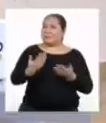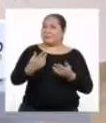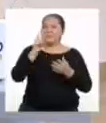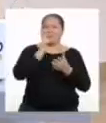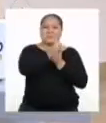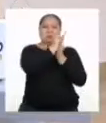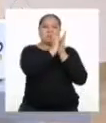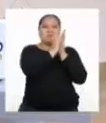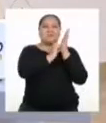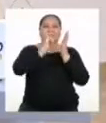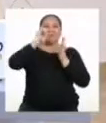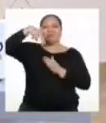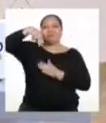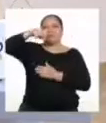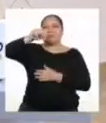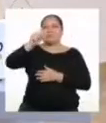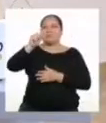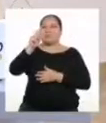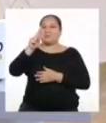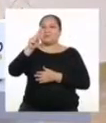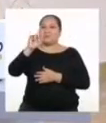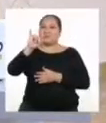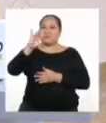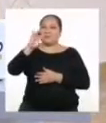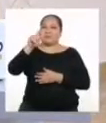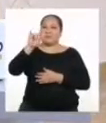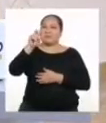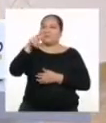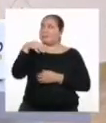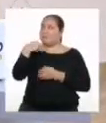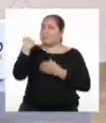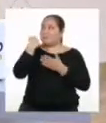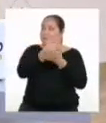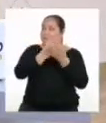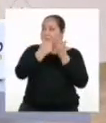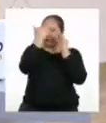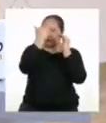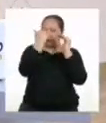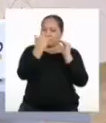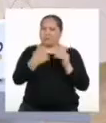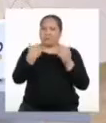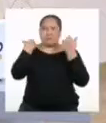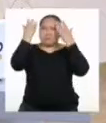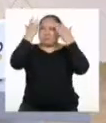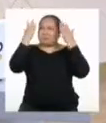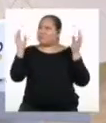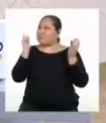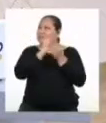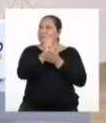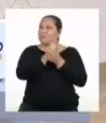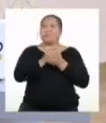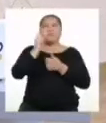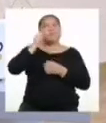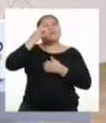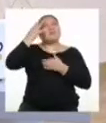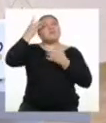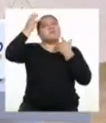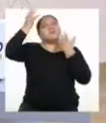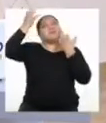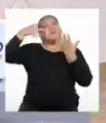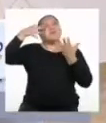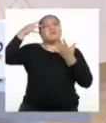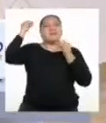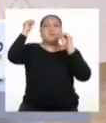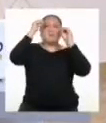En el texto instructivo. Revisamos sus partes, pero todavía no sé qué escribir. Necesito inspiración para poder